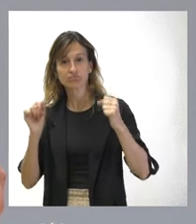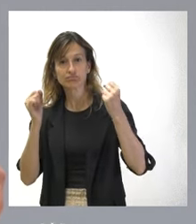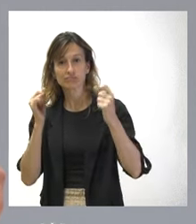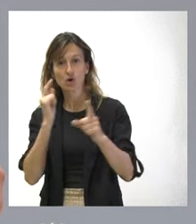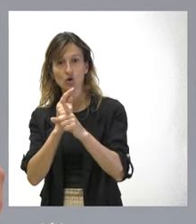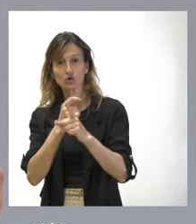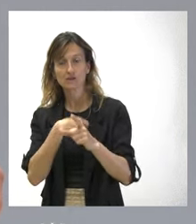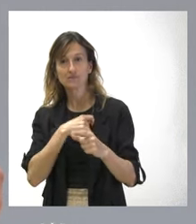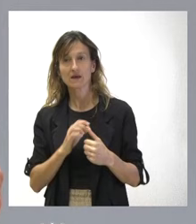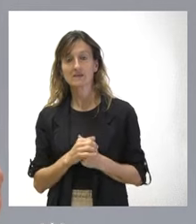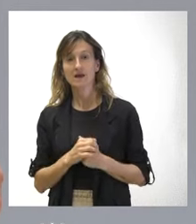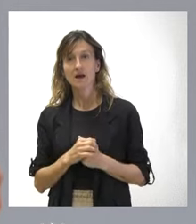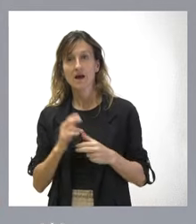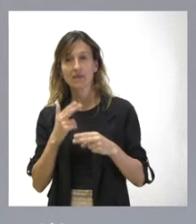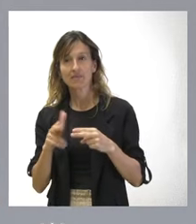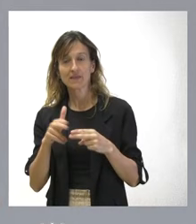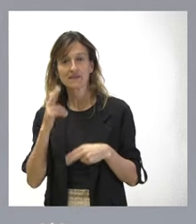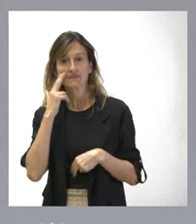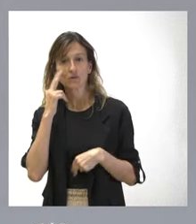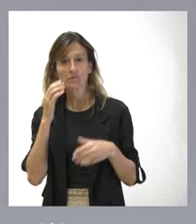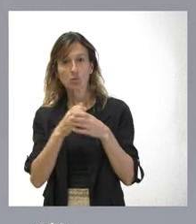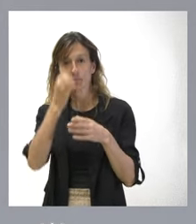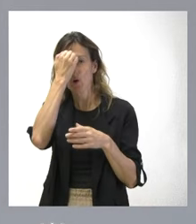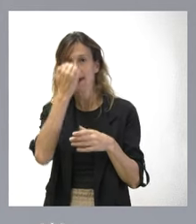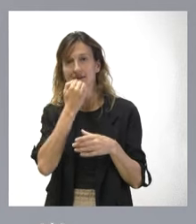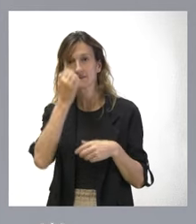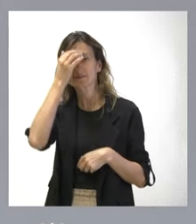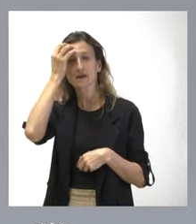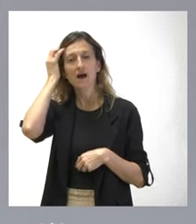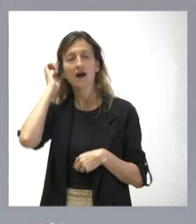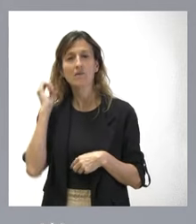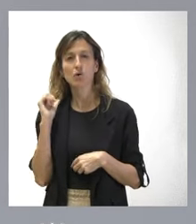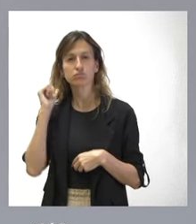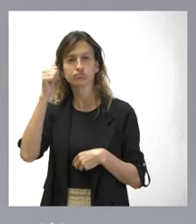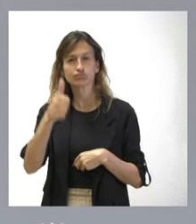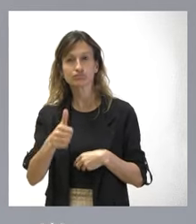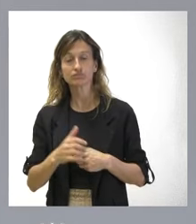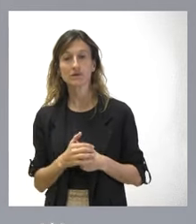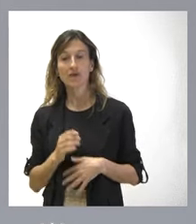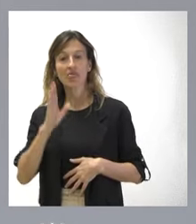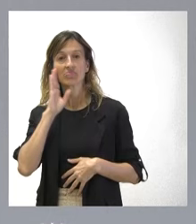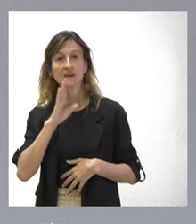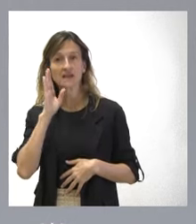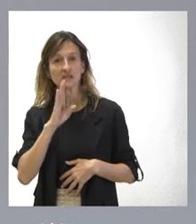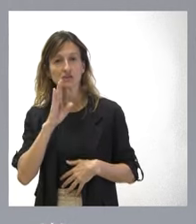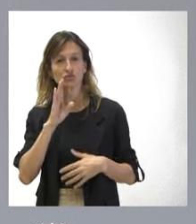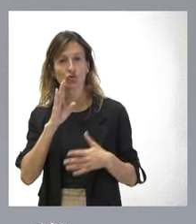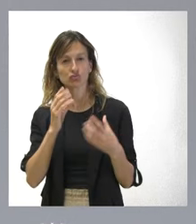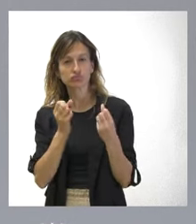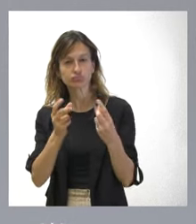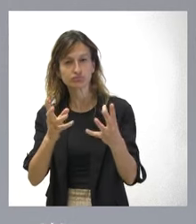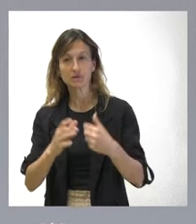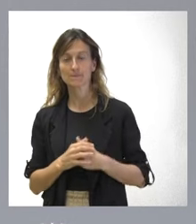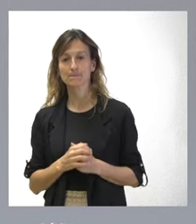las actividades terroristas del grupo ETA durante decenas de años, con delitos de estragos y otra serie de delitos.